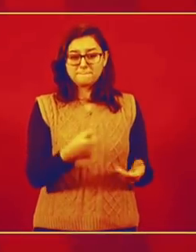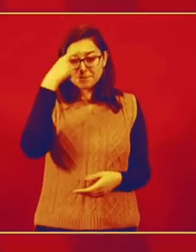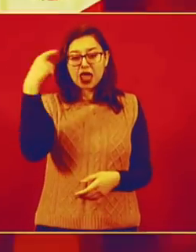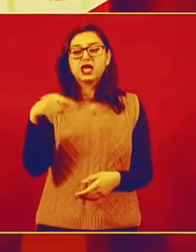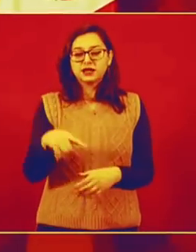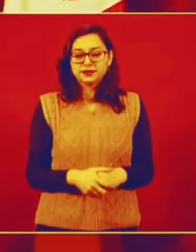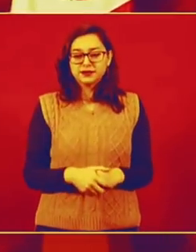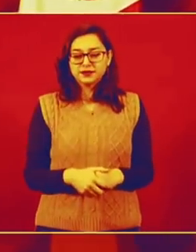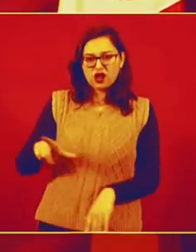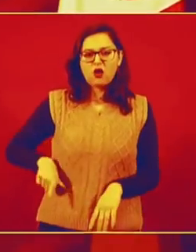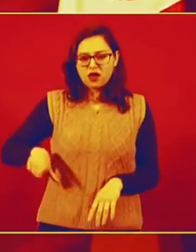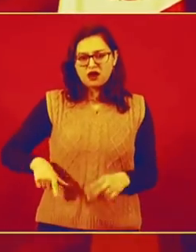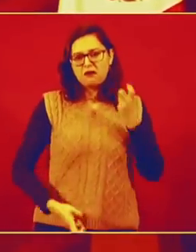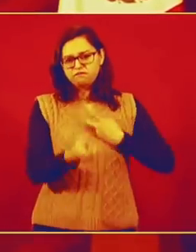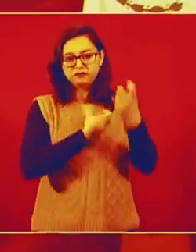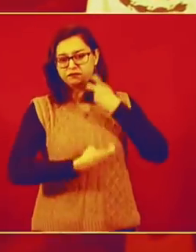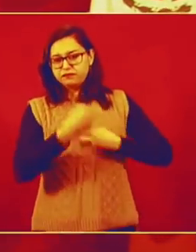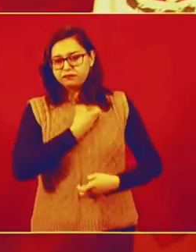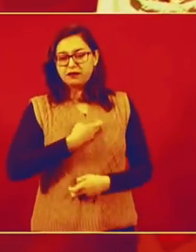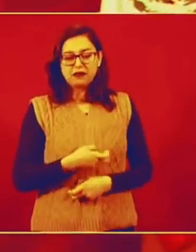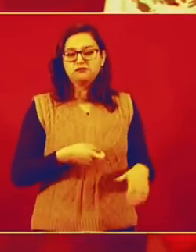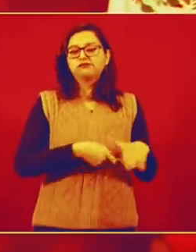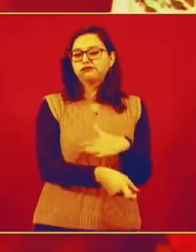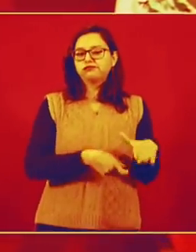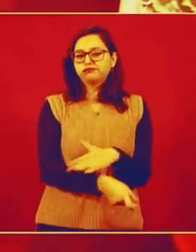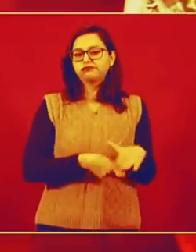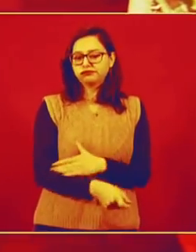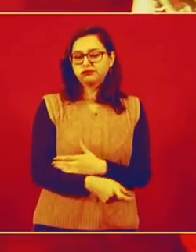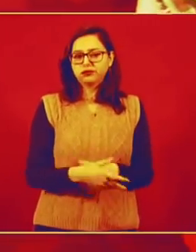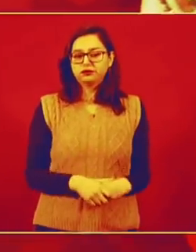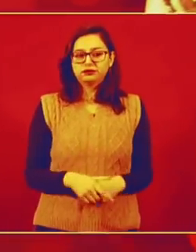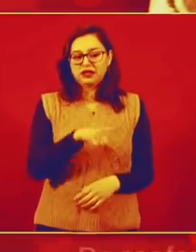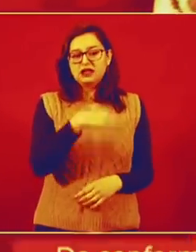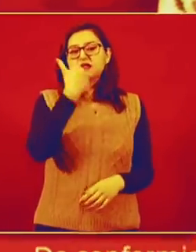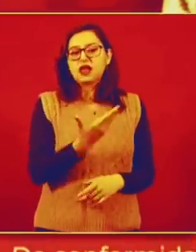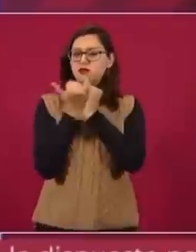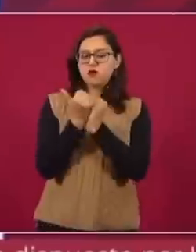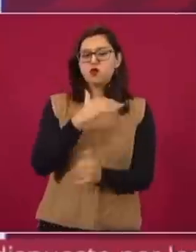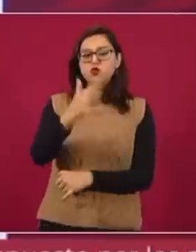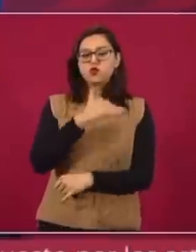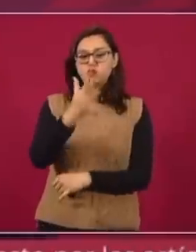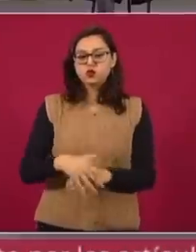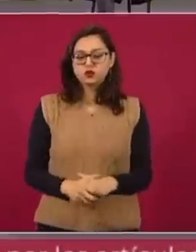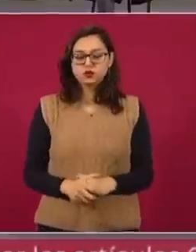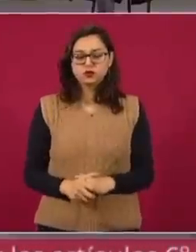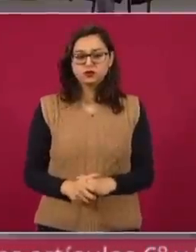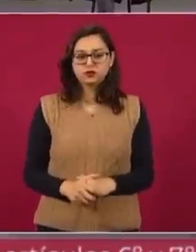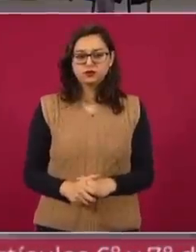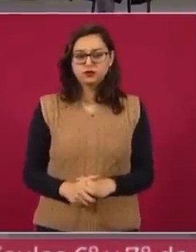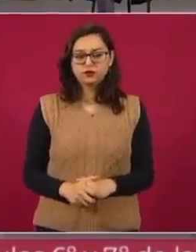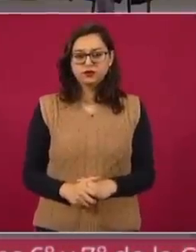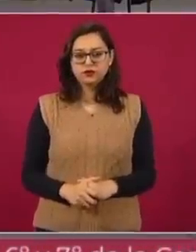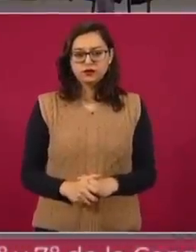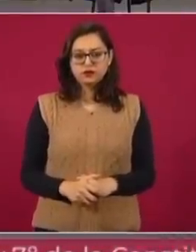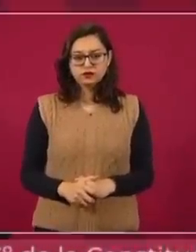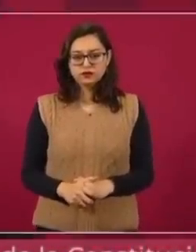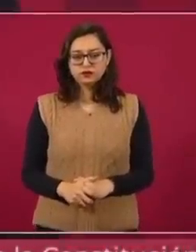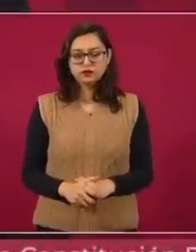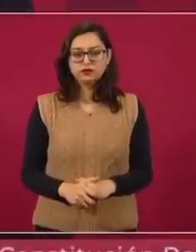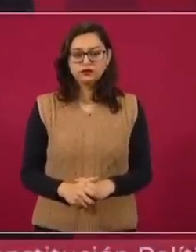atacarme, debilitarnos y que regrese el mismo régimen de corrupción. Yo hasta celebro la verdad.